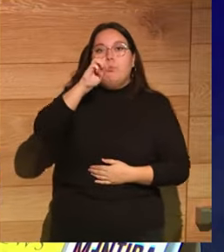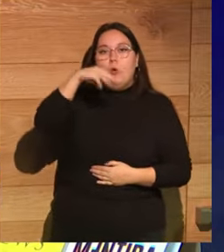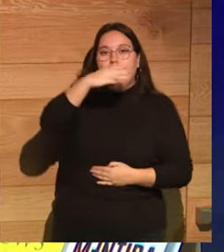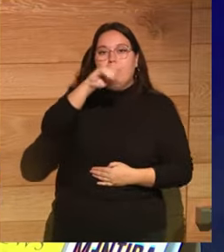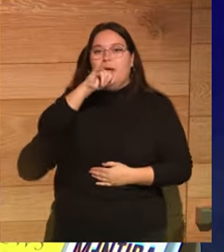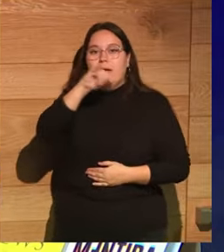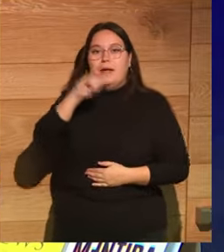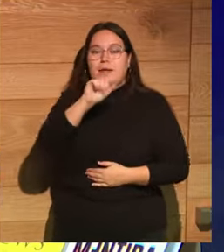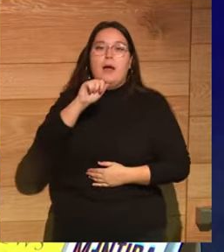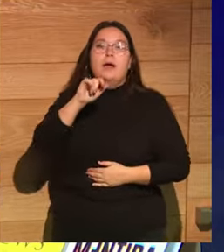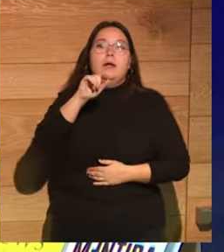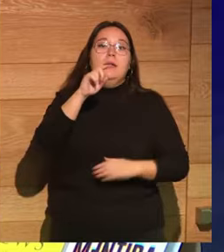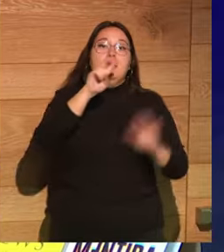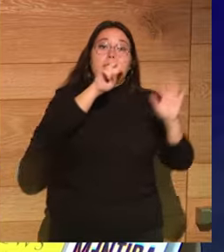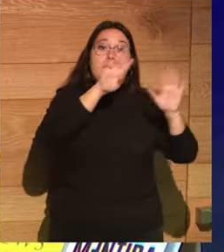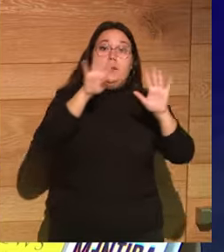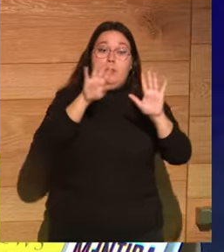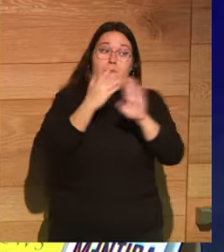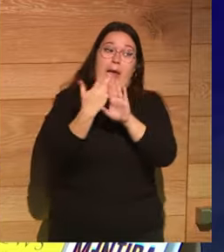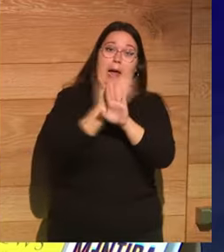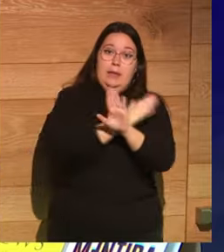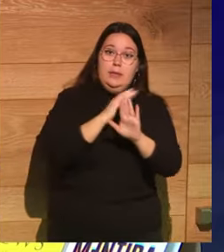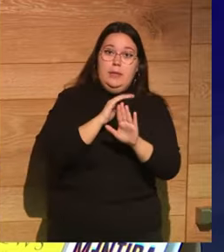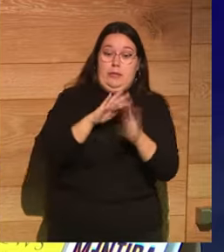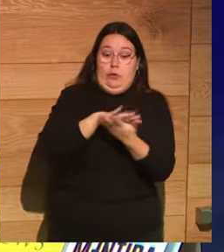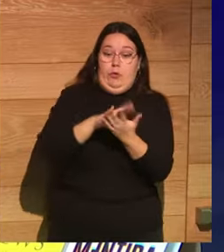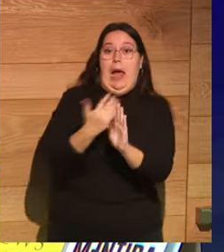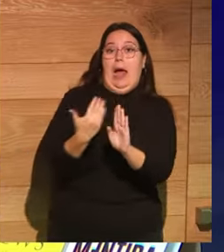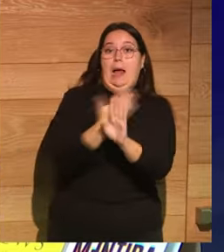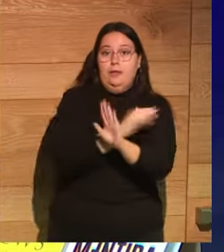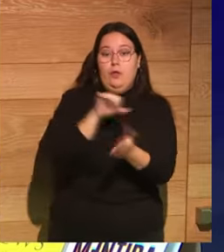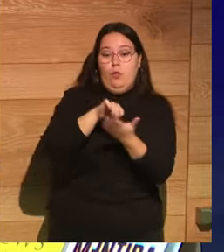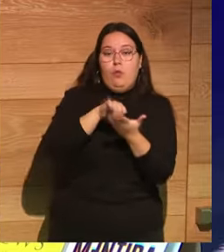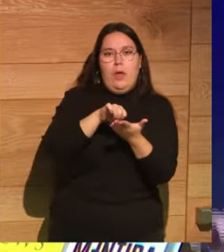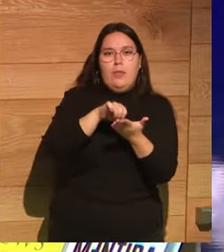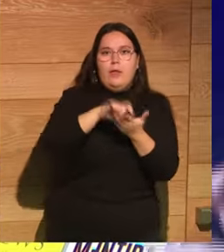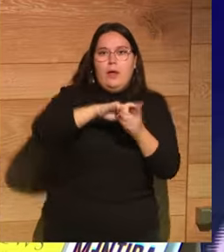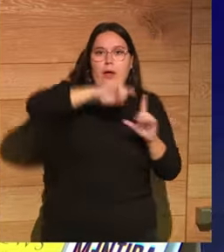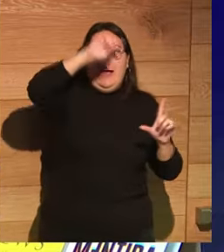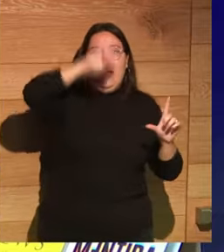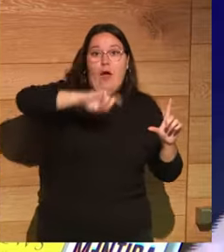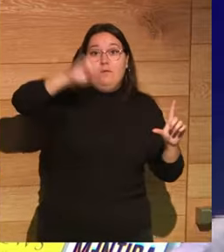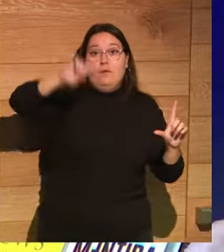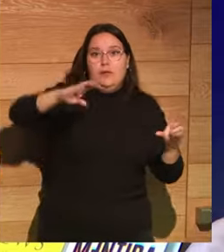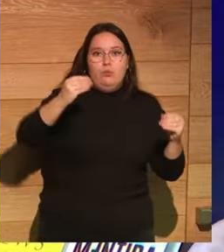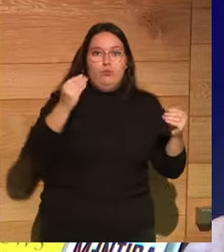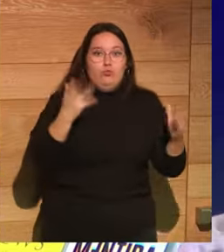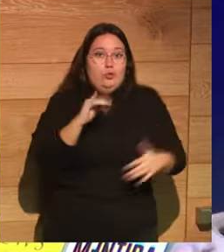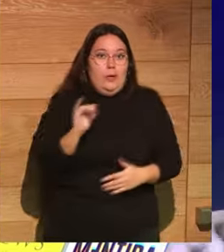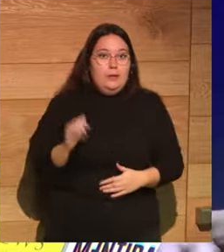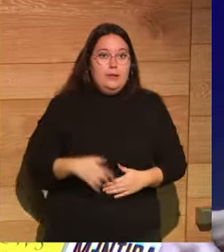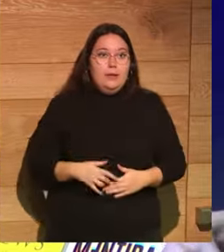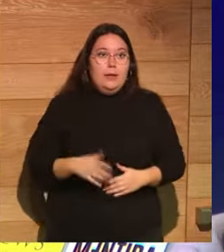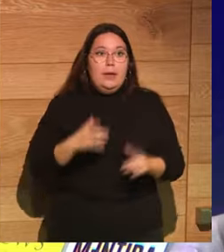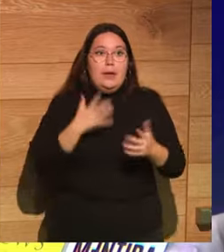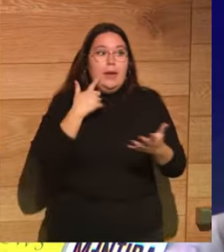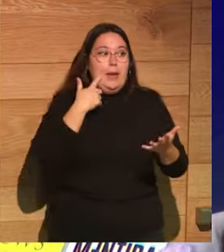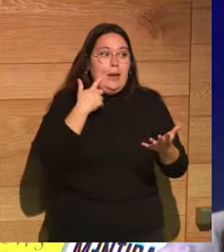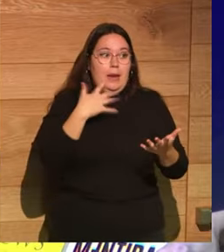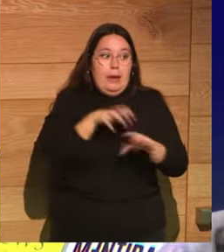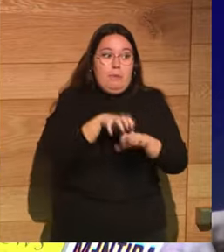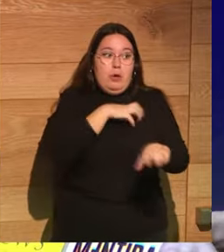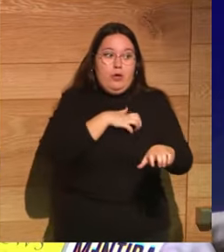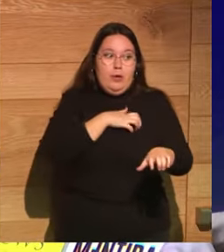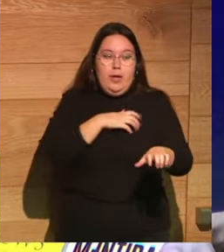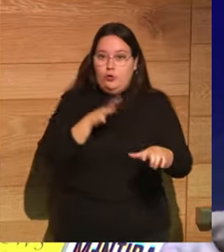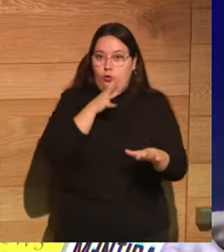antes del año 79, antes de que fuera destruida. Pompeya es una ciudad que está llena de grafitis por todas partes. La mayoría de ellos son obscenos,